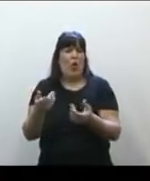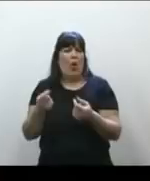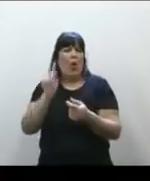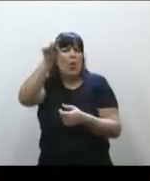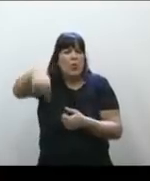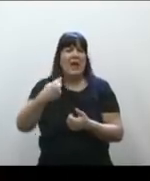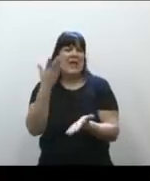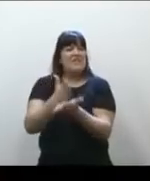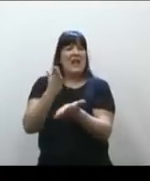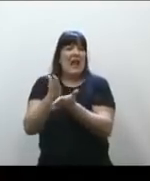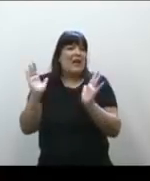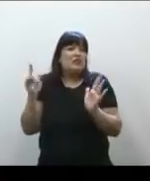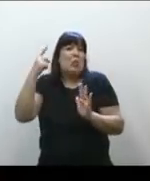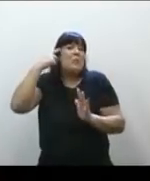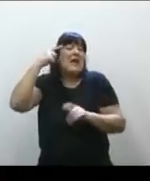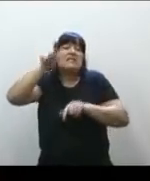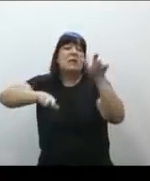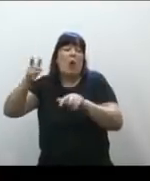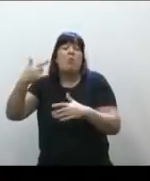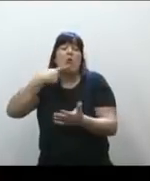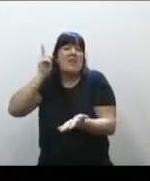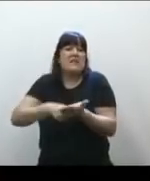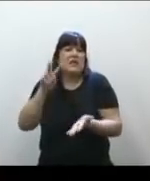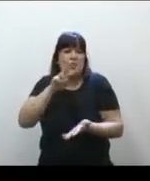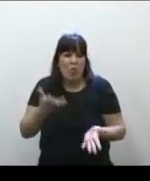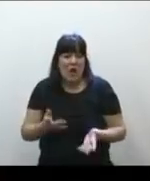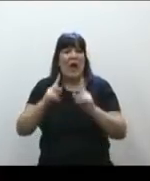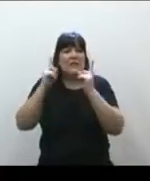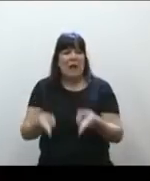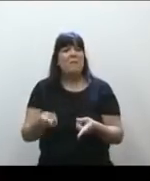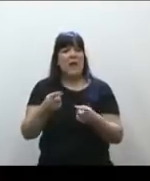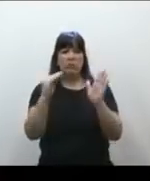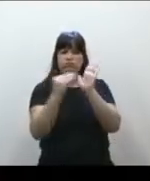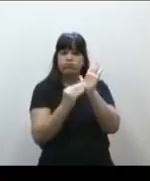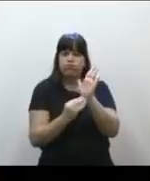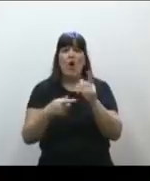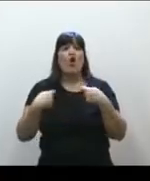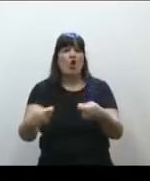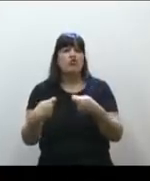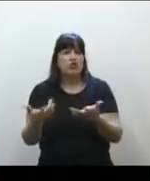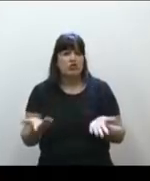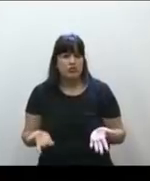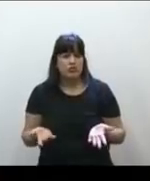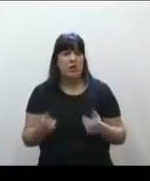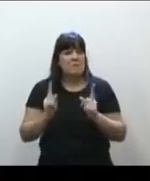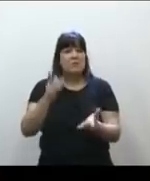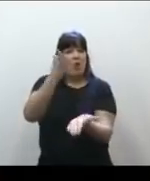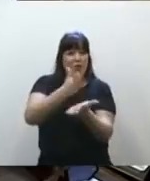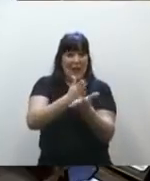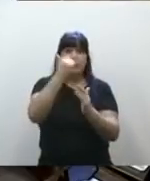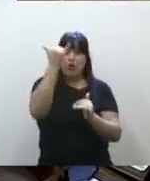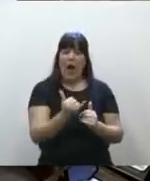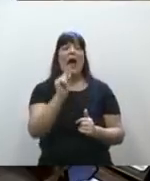derecho subjetivo de segunda generación y pusimos los costos de ese derecho